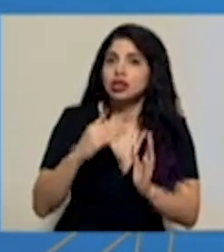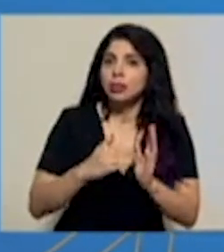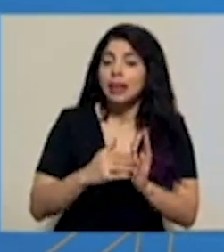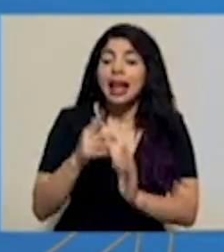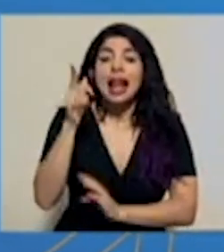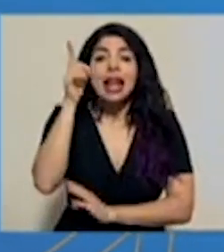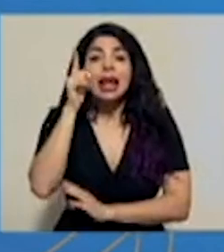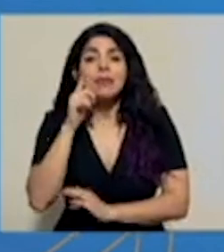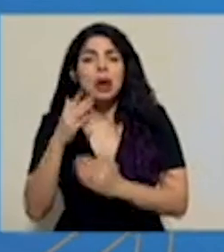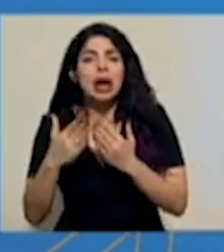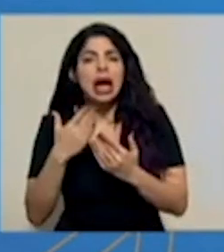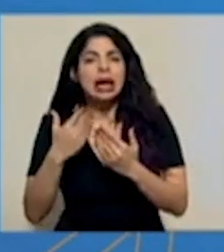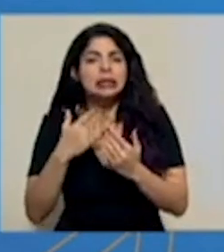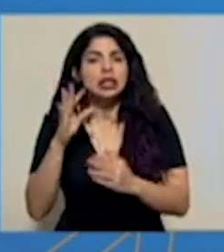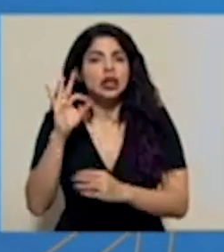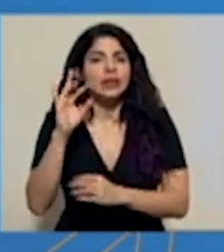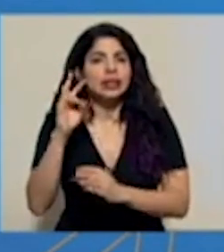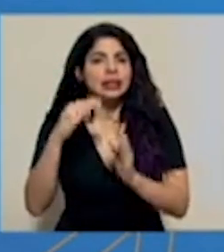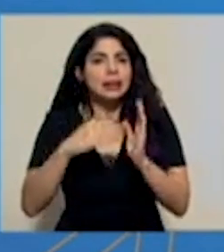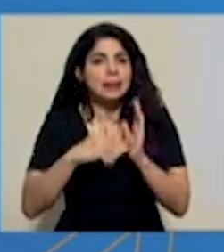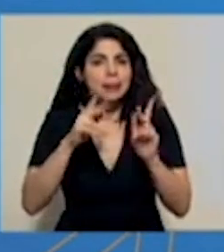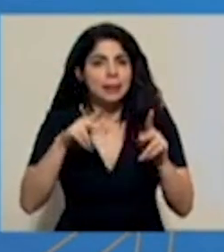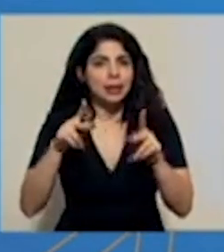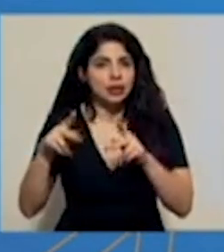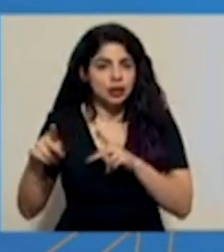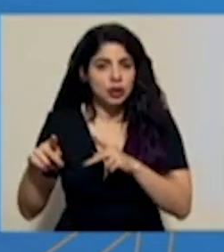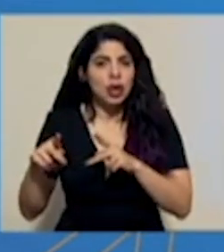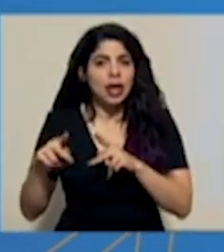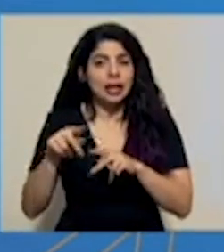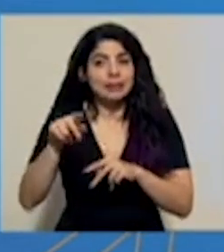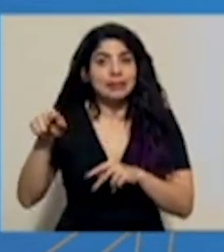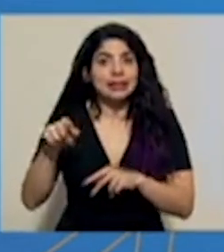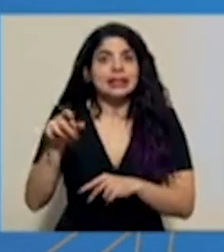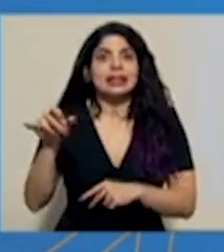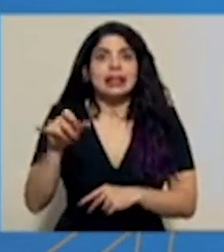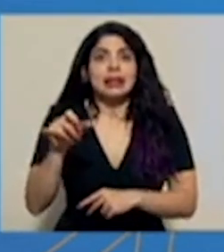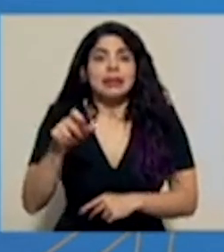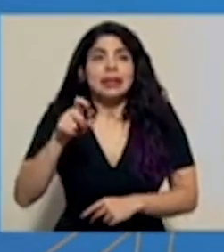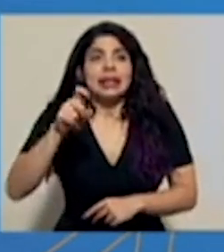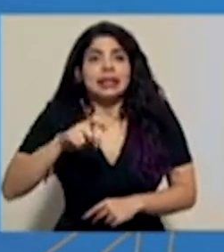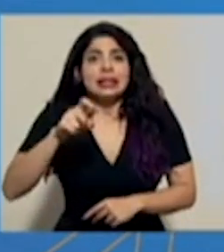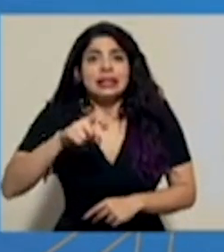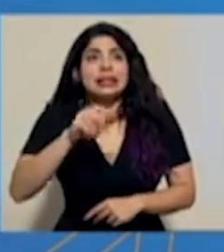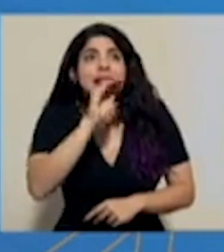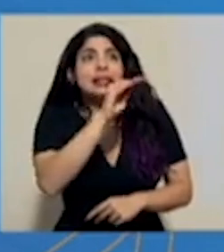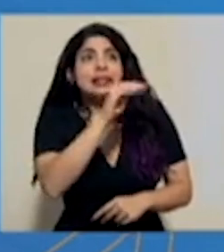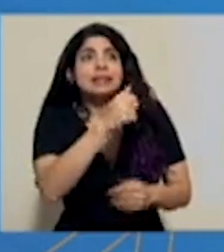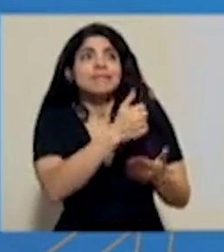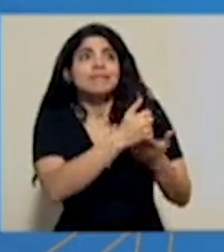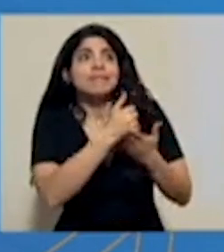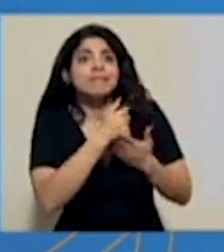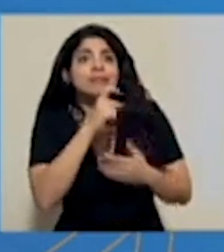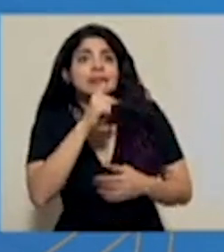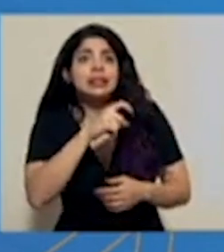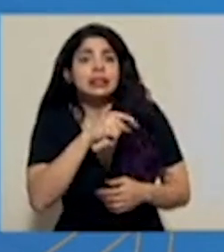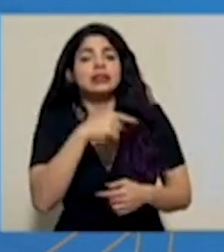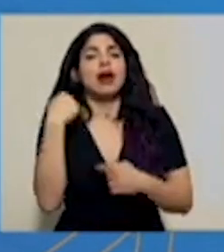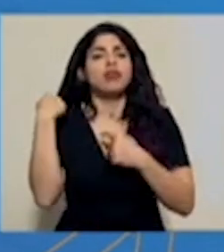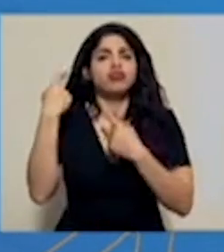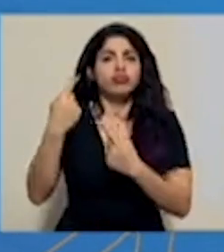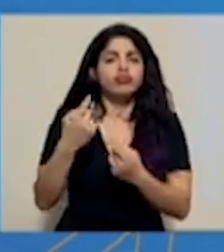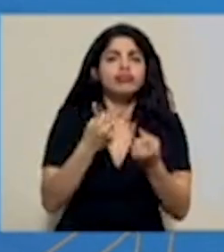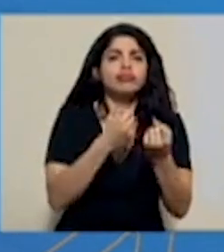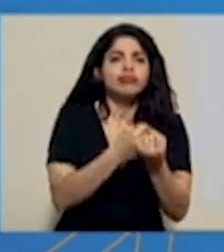en Limón cerca de 97 mil personas que también han requerido de este apoyo que se ha venido dando